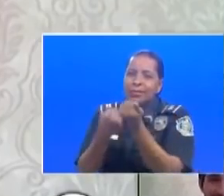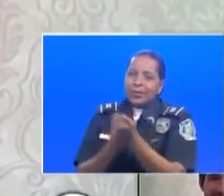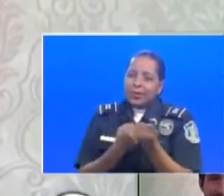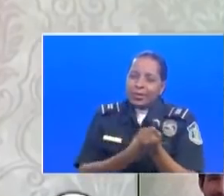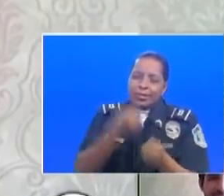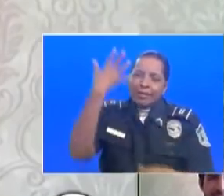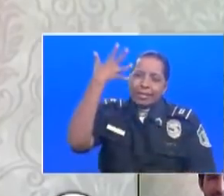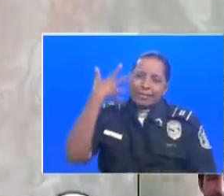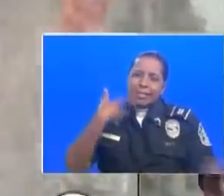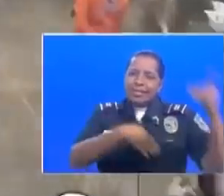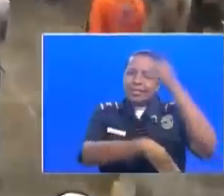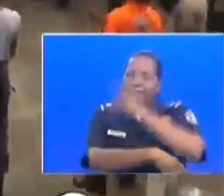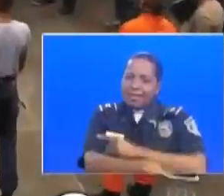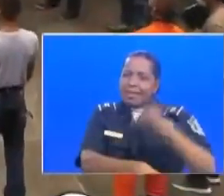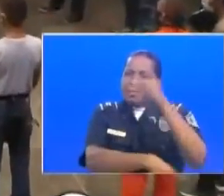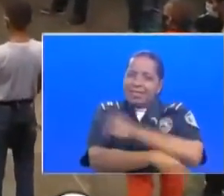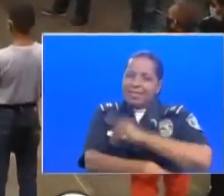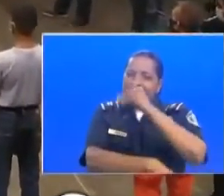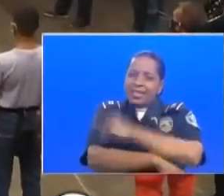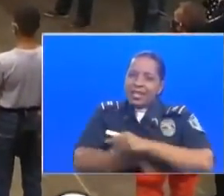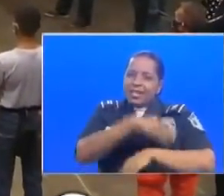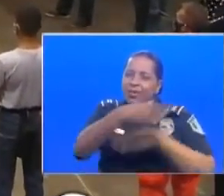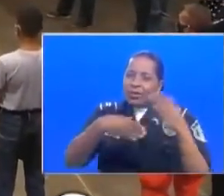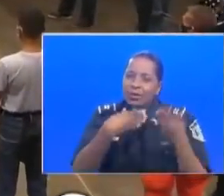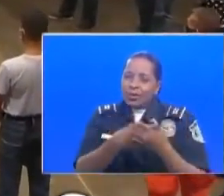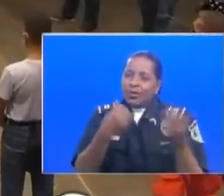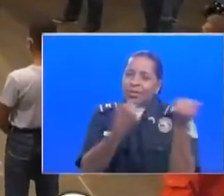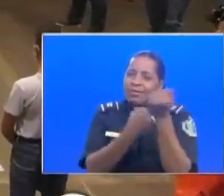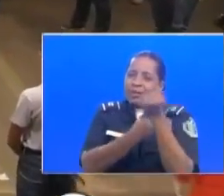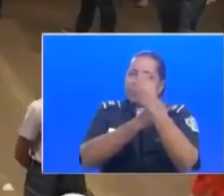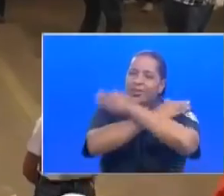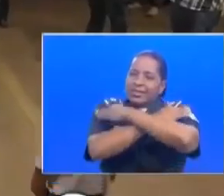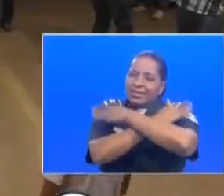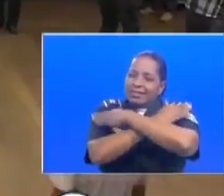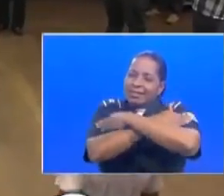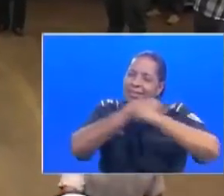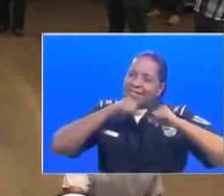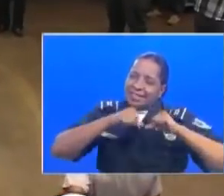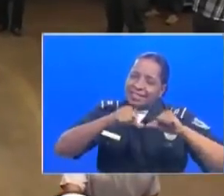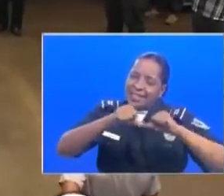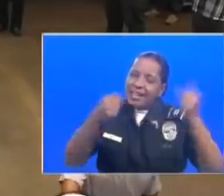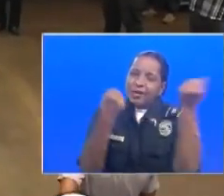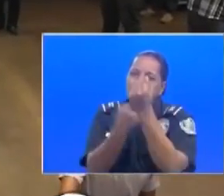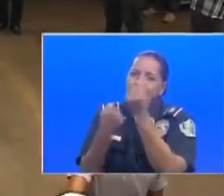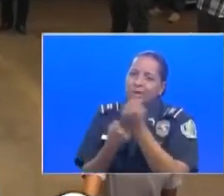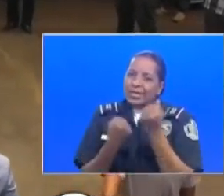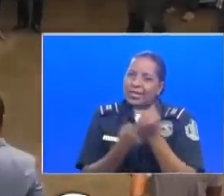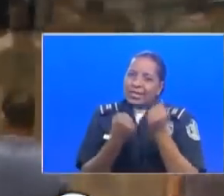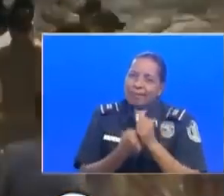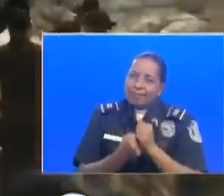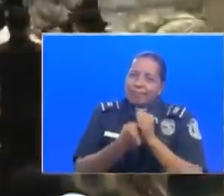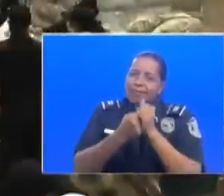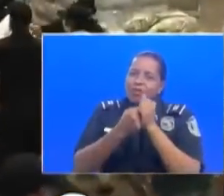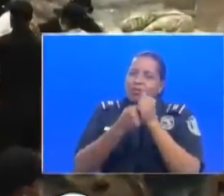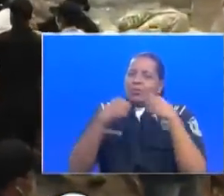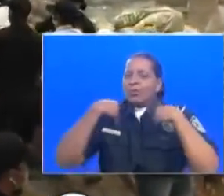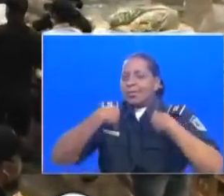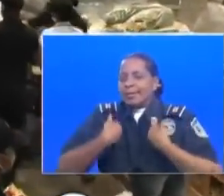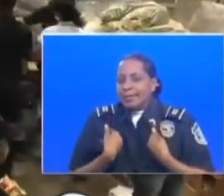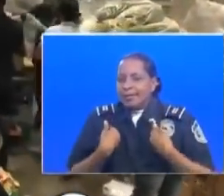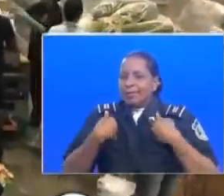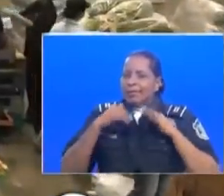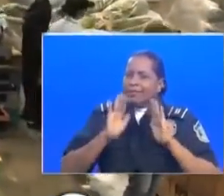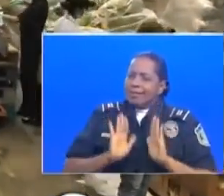día a día todo lo que hacen. Los felicito, muchachos. Sigan adelante. No se rindan. No se